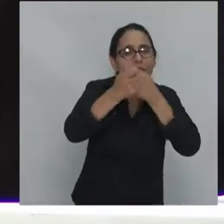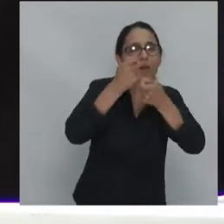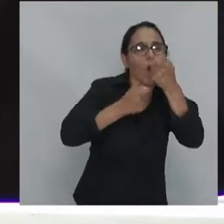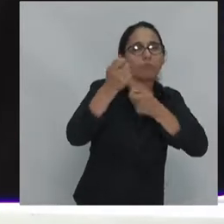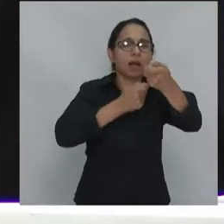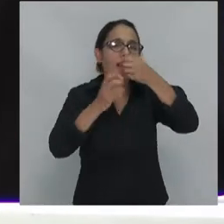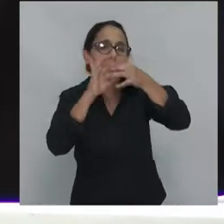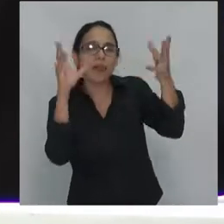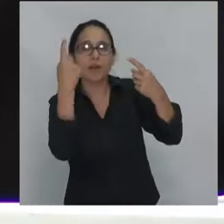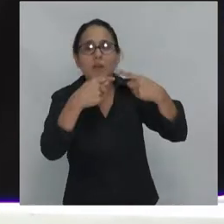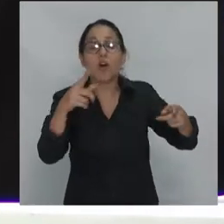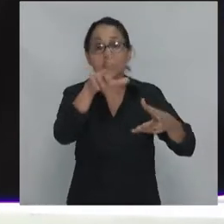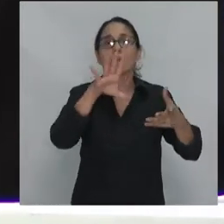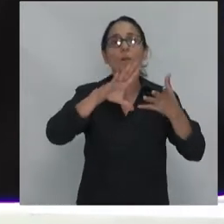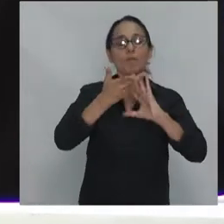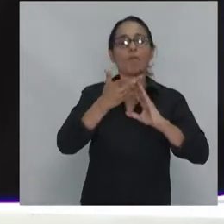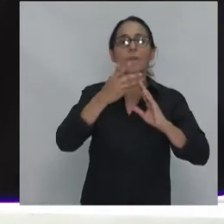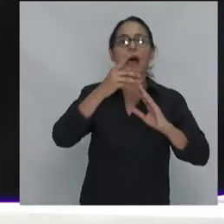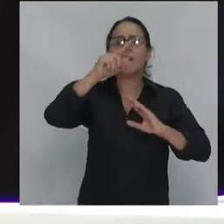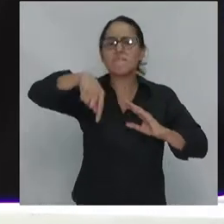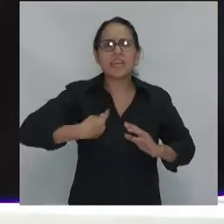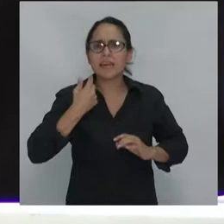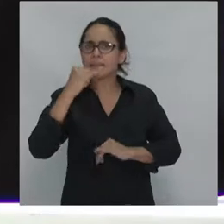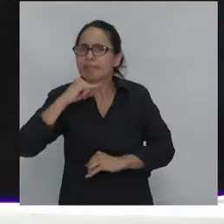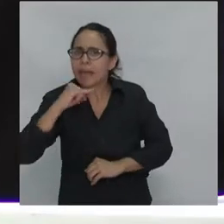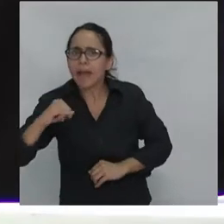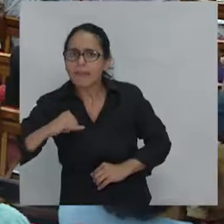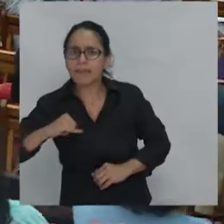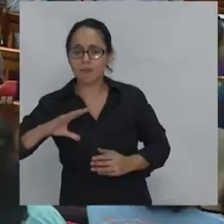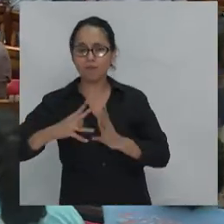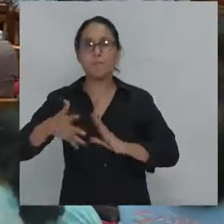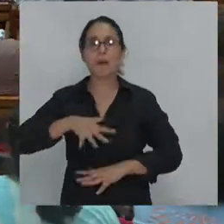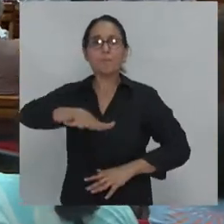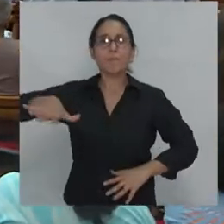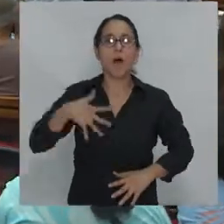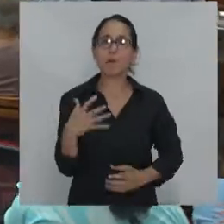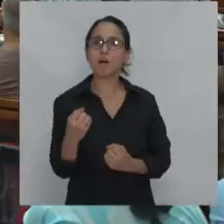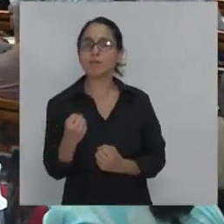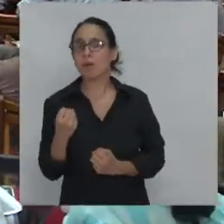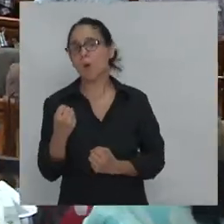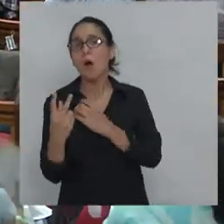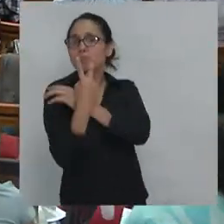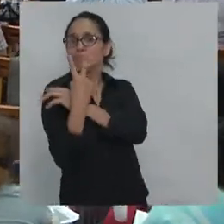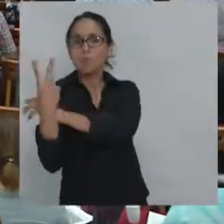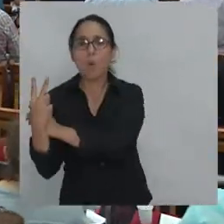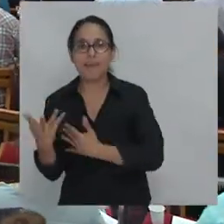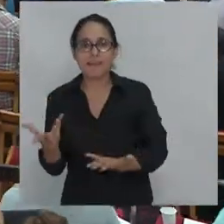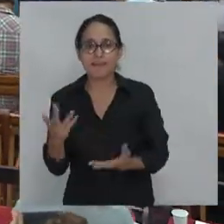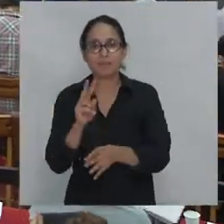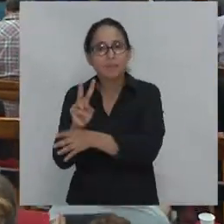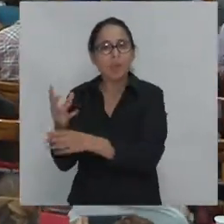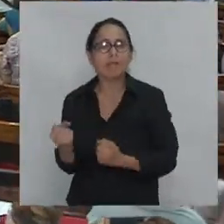comodificación de la sociedad. Lo que me parece muy interesante en la reflexión de Polanyi es que Polanyi decía, bueno, esas